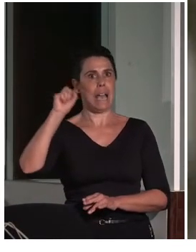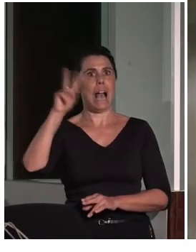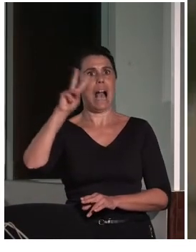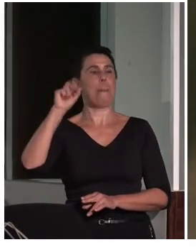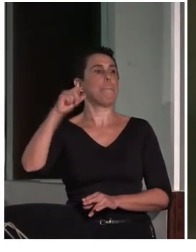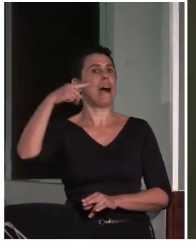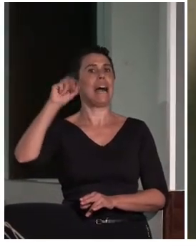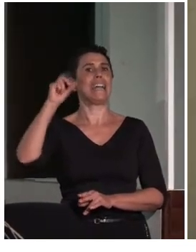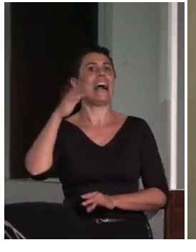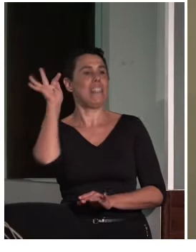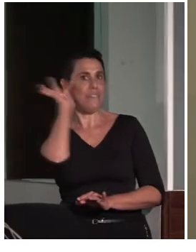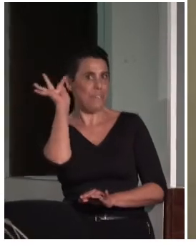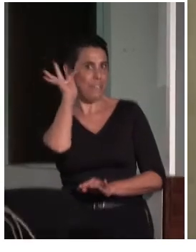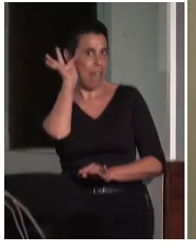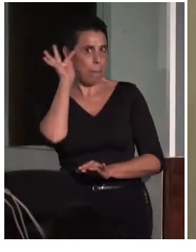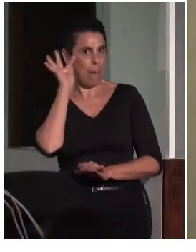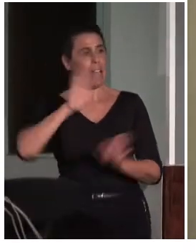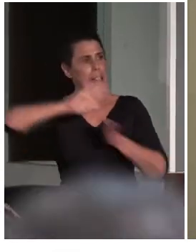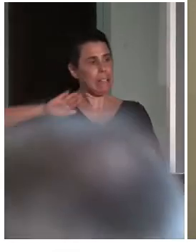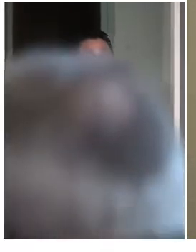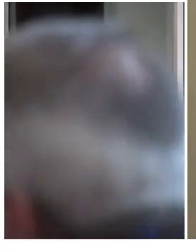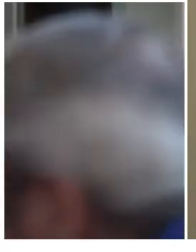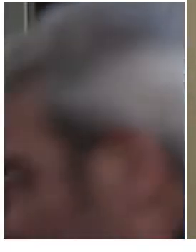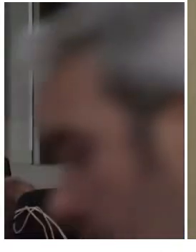CERM Andalucía y